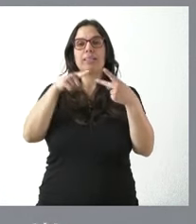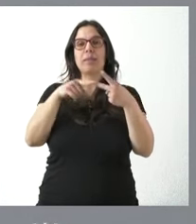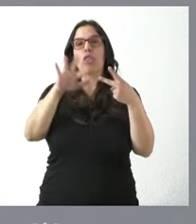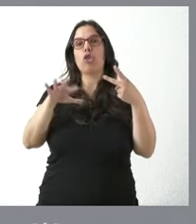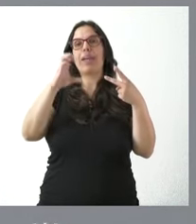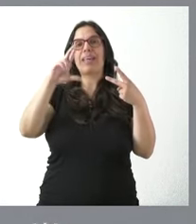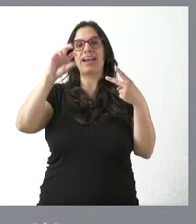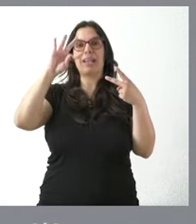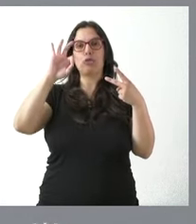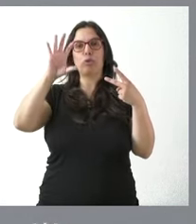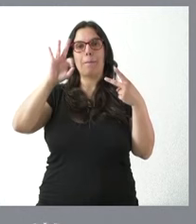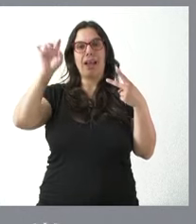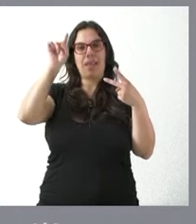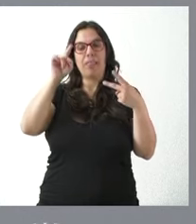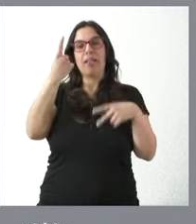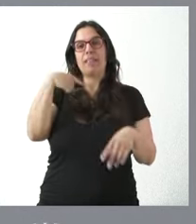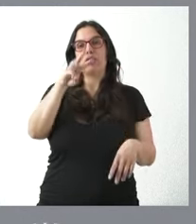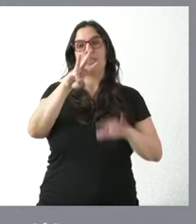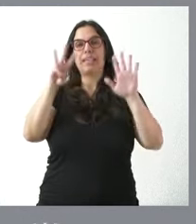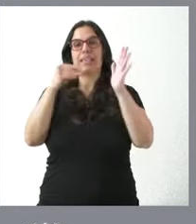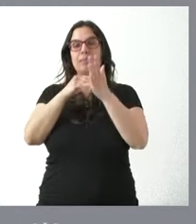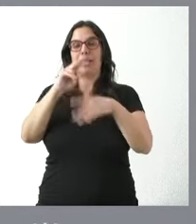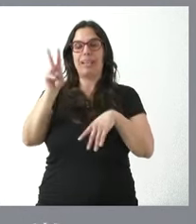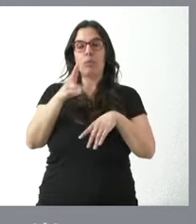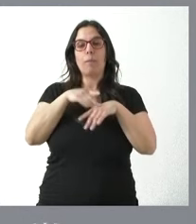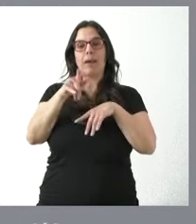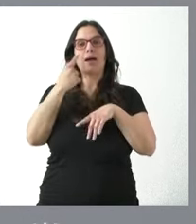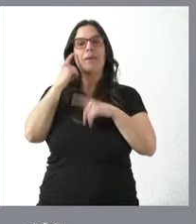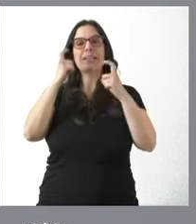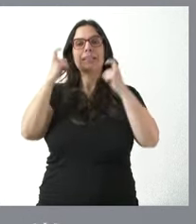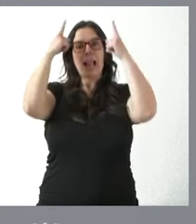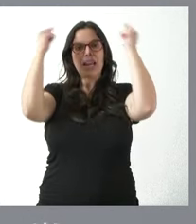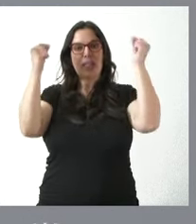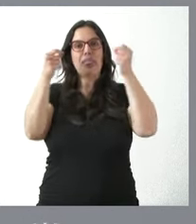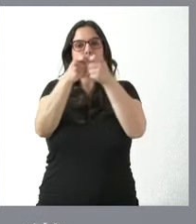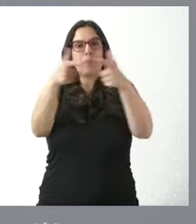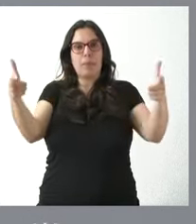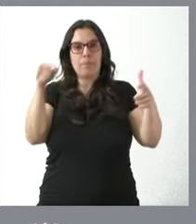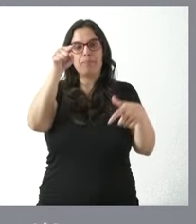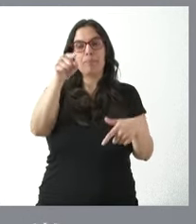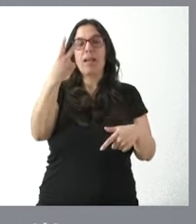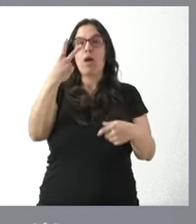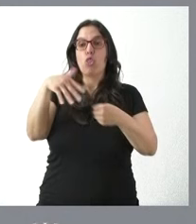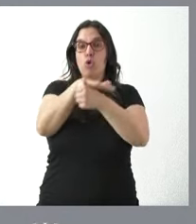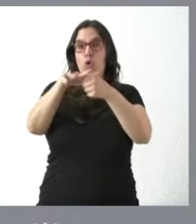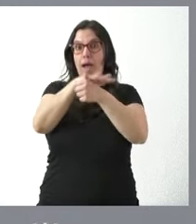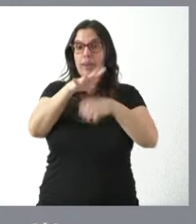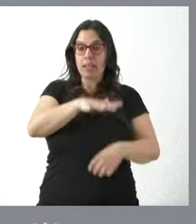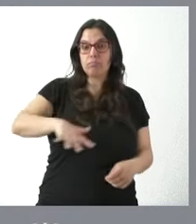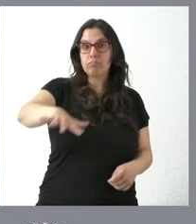183.000 euros para esta finalidad. Se han detectado dos áreas cuya superficie